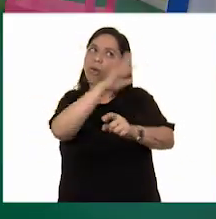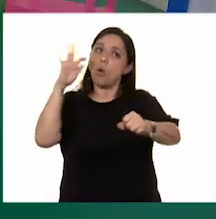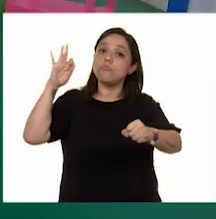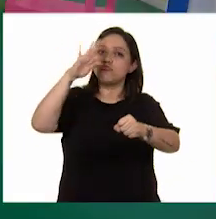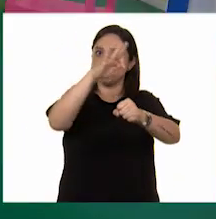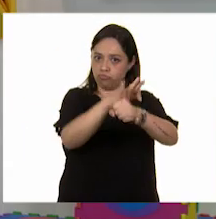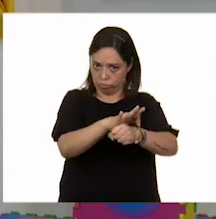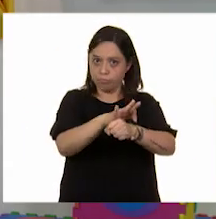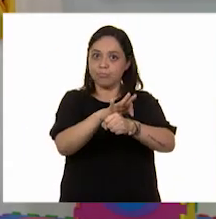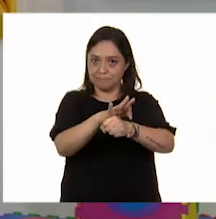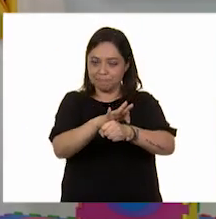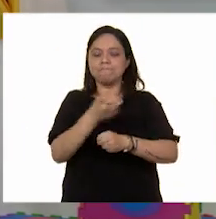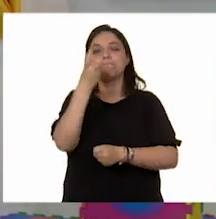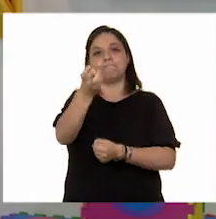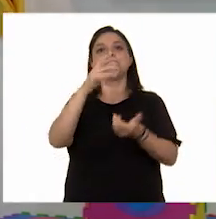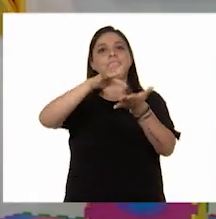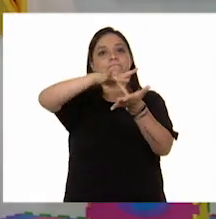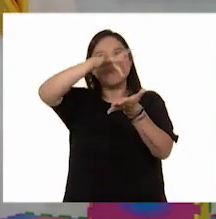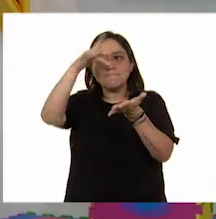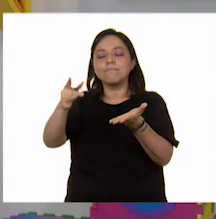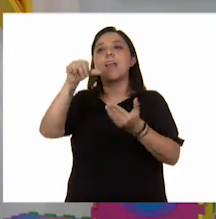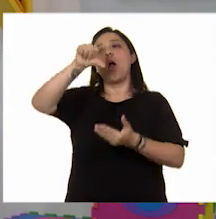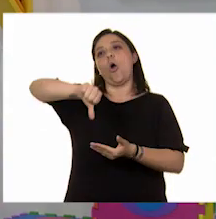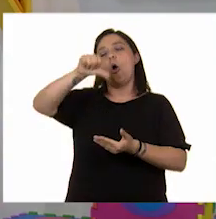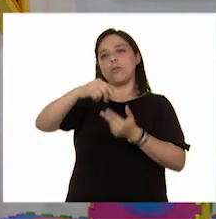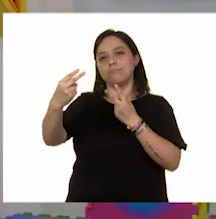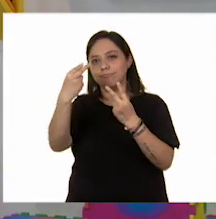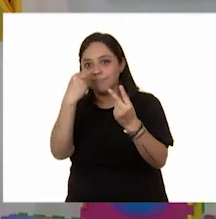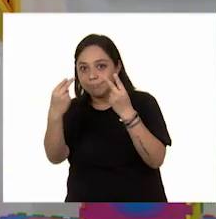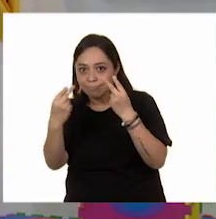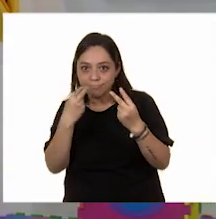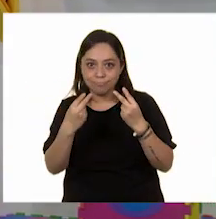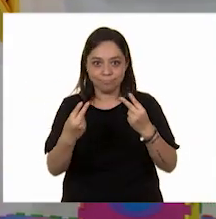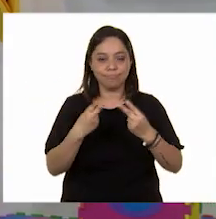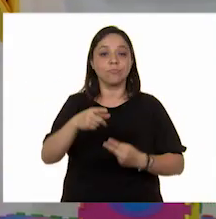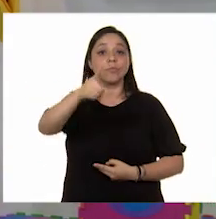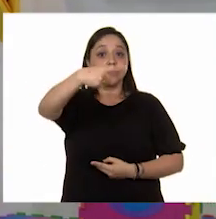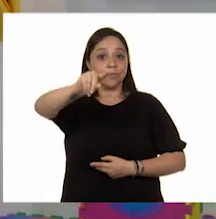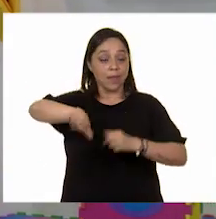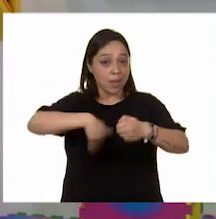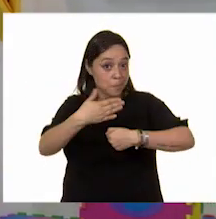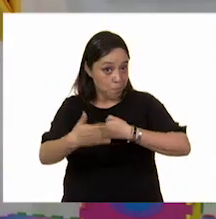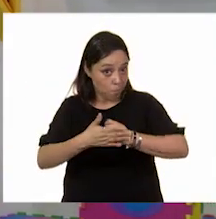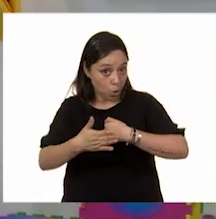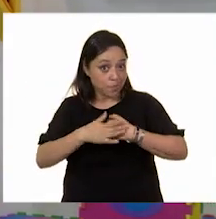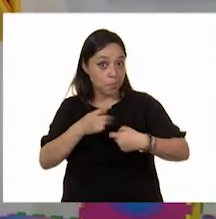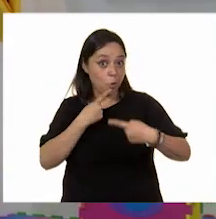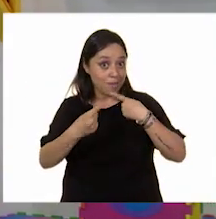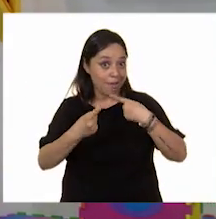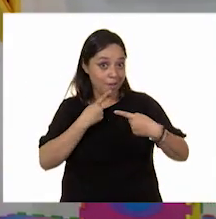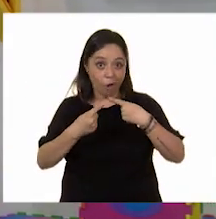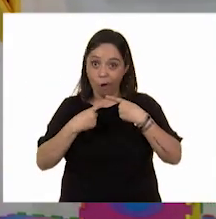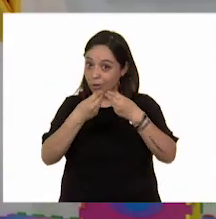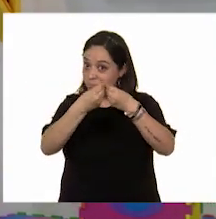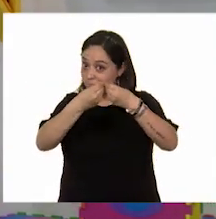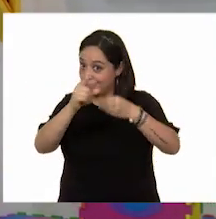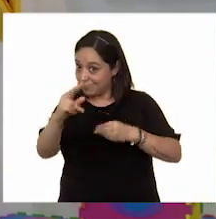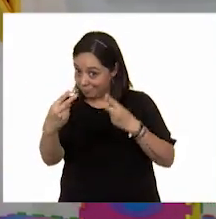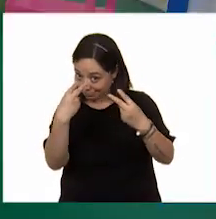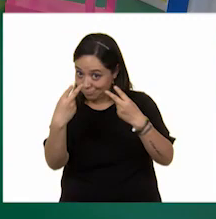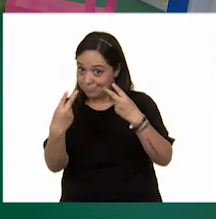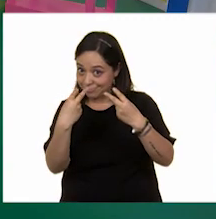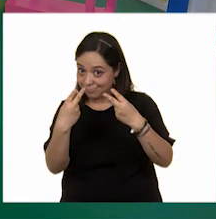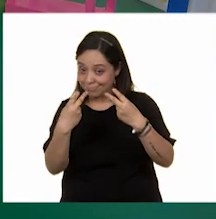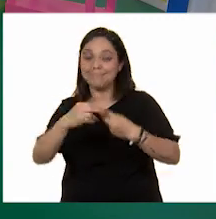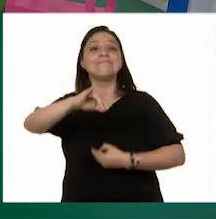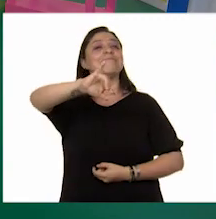Exactamente. Muchas gracias por habernos acompañado el día de hoy. Y no se pierda nuestro próximo diálogo. Habrá muchas sorpresas. Sí.